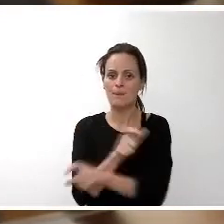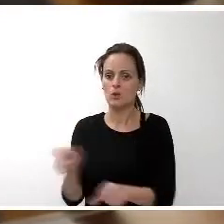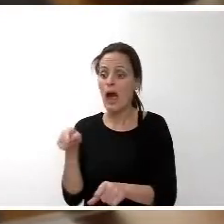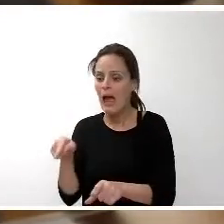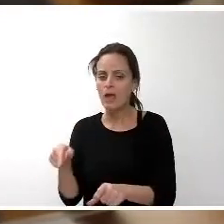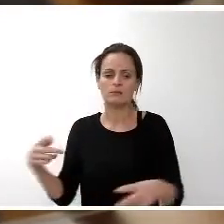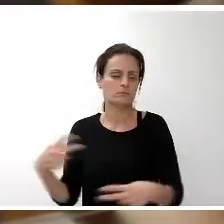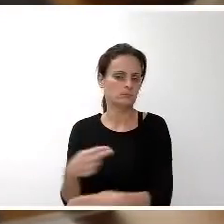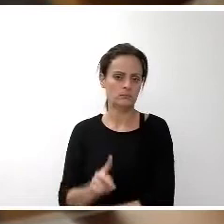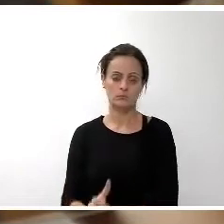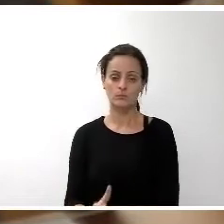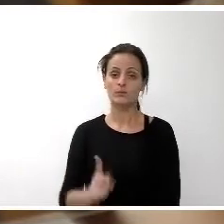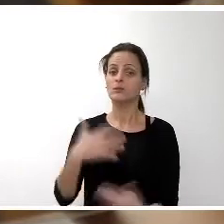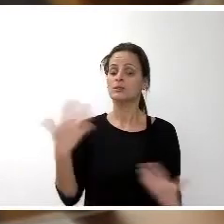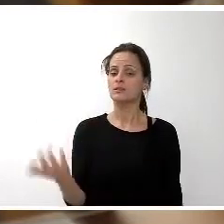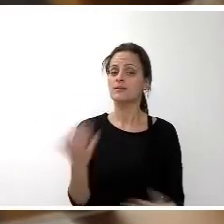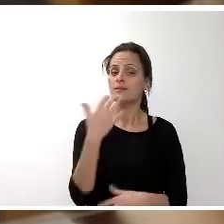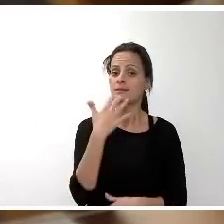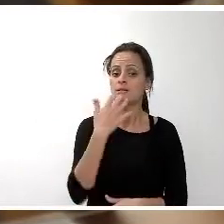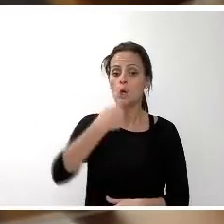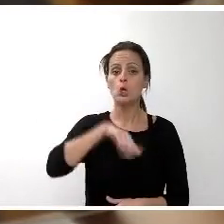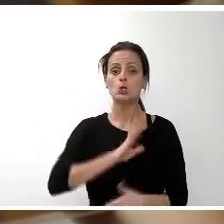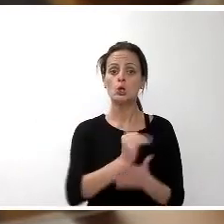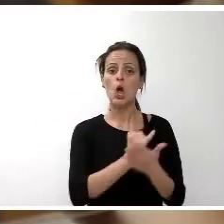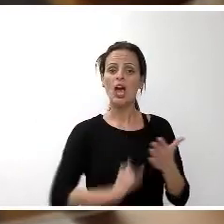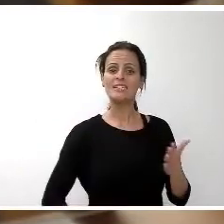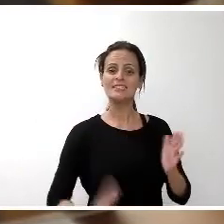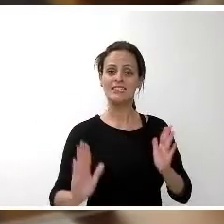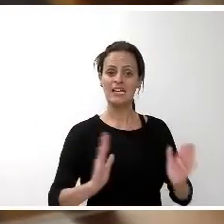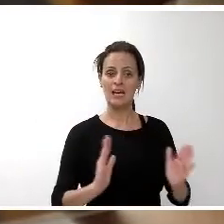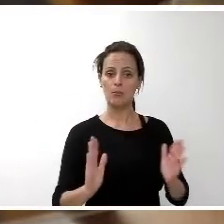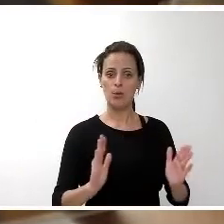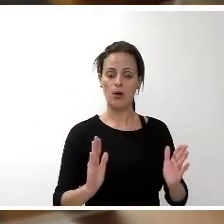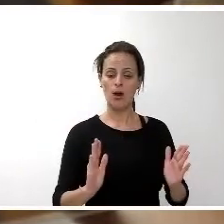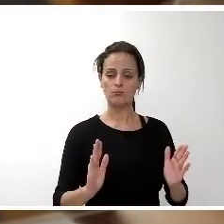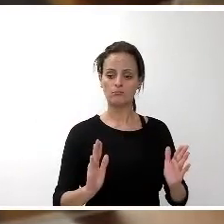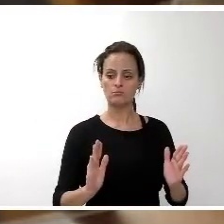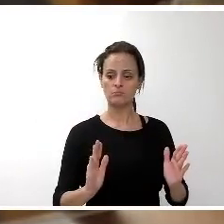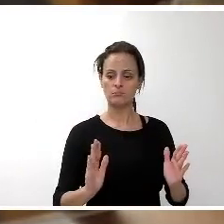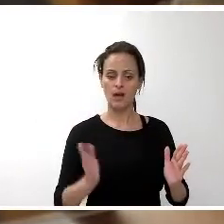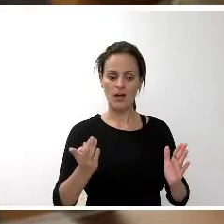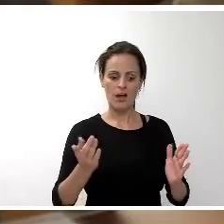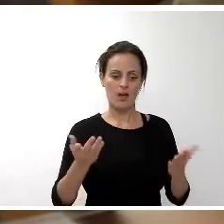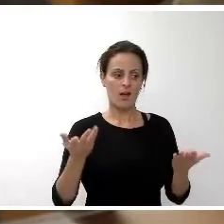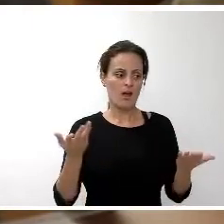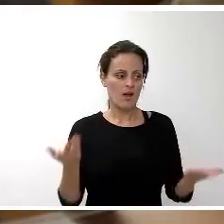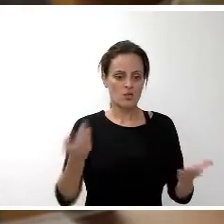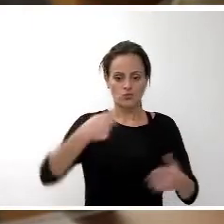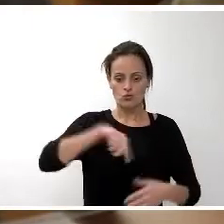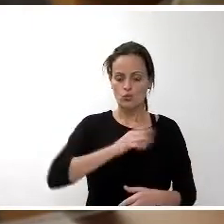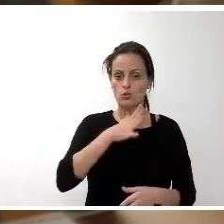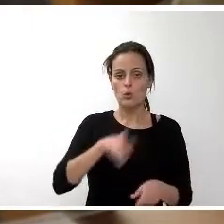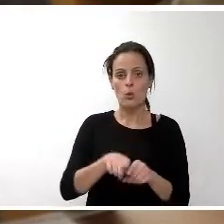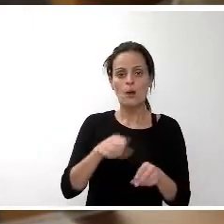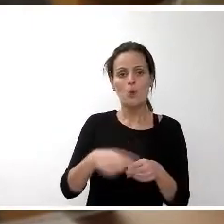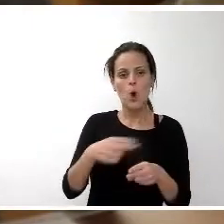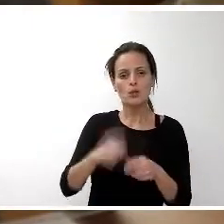Por lo tanto, si con crisis hemos sido capaces de poner en el centro de nuestra acción política, de nuestra acción diaria, a